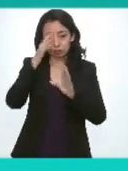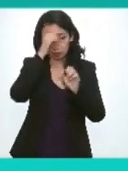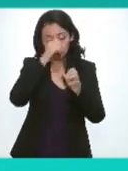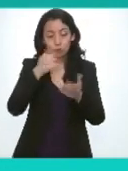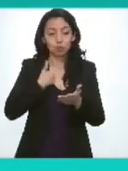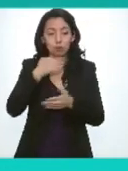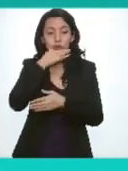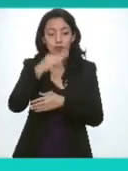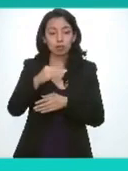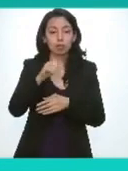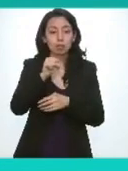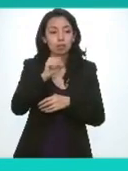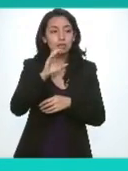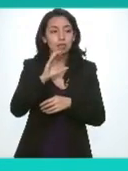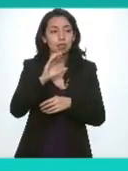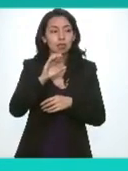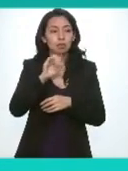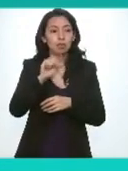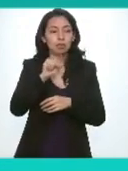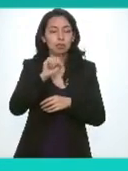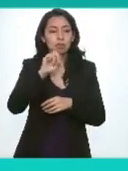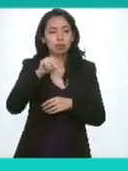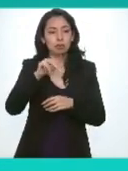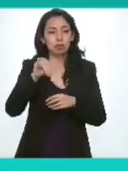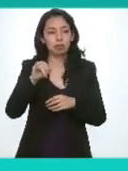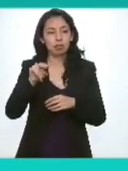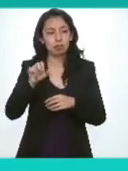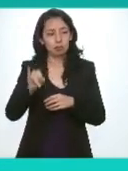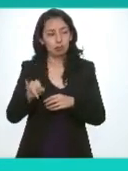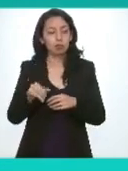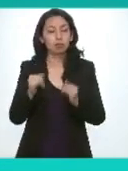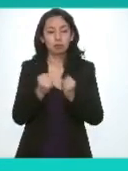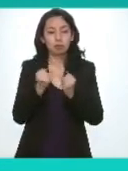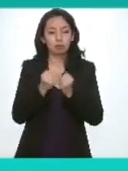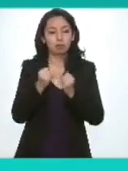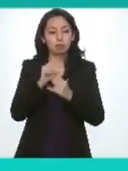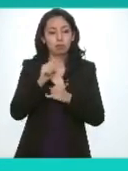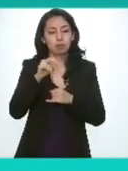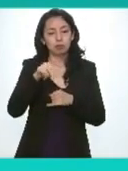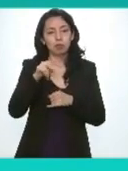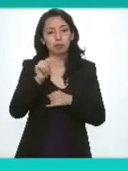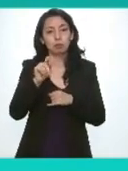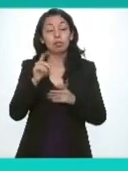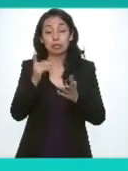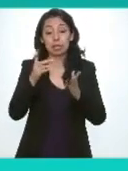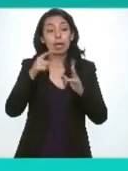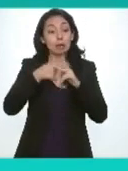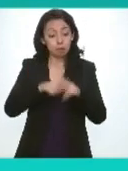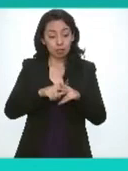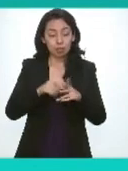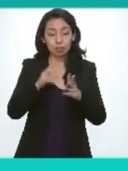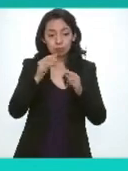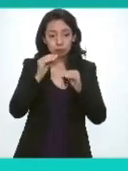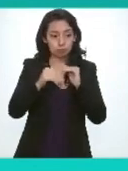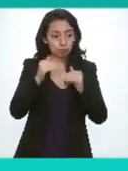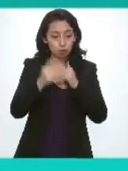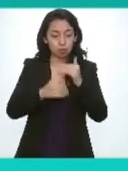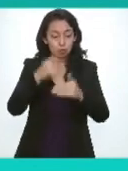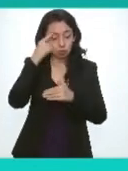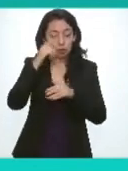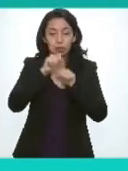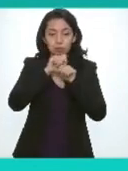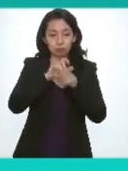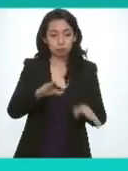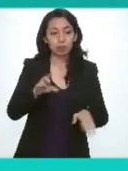la secretaría ejecutiva del sistema nacional de transparencia inicie el trámite para su publicación en el diario